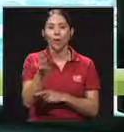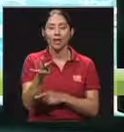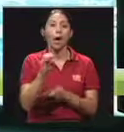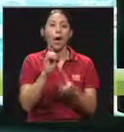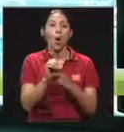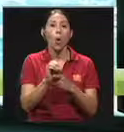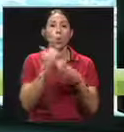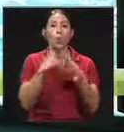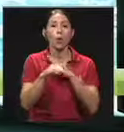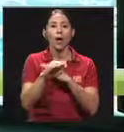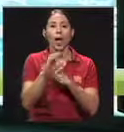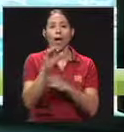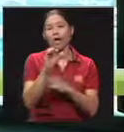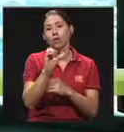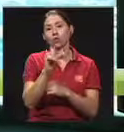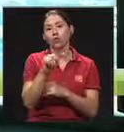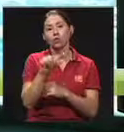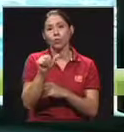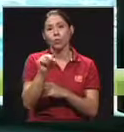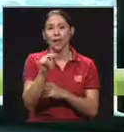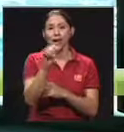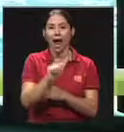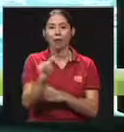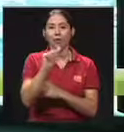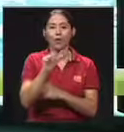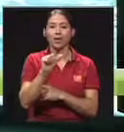supen.fi.cr.